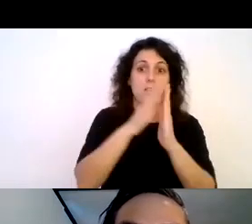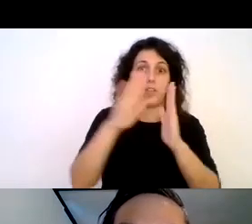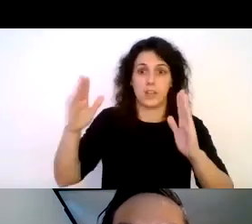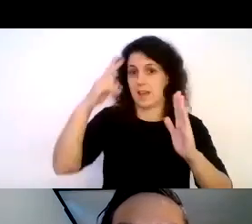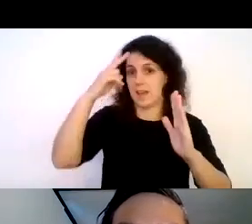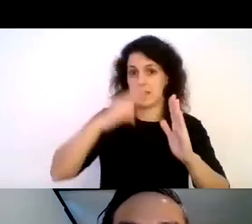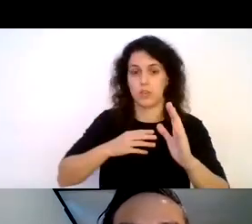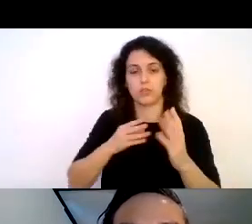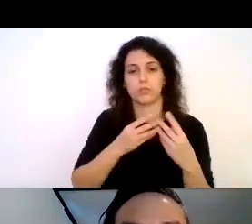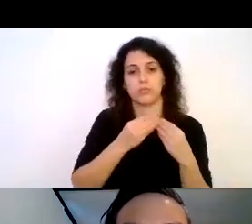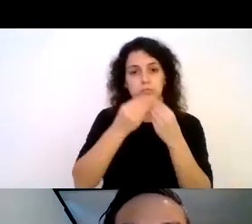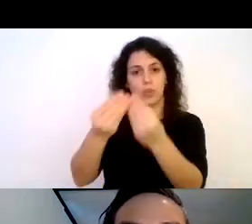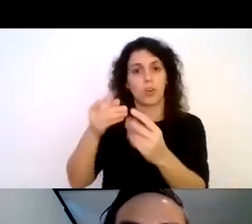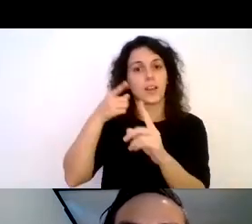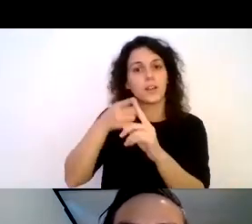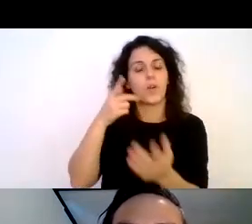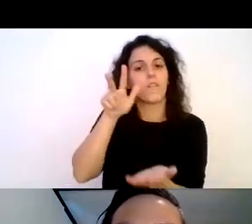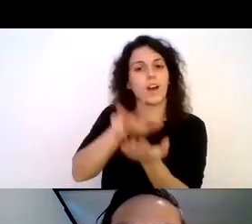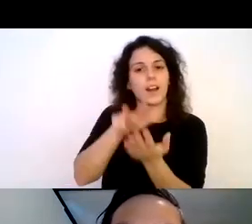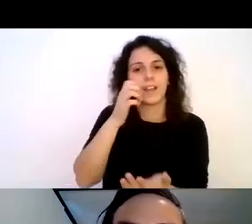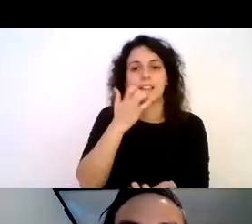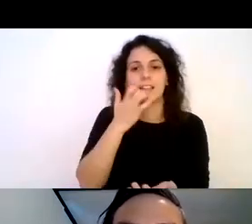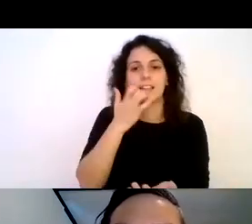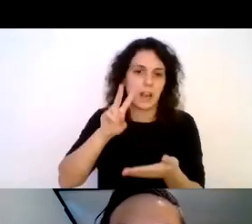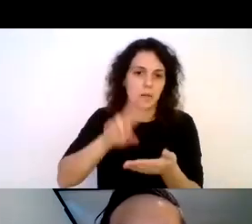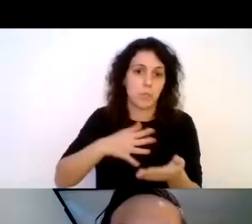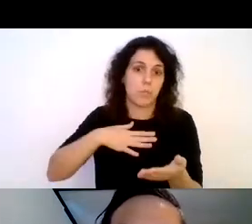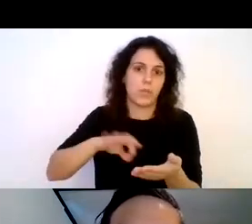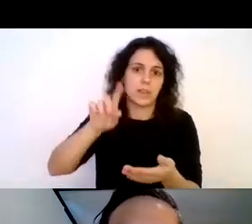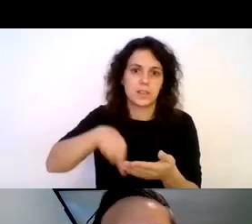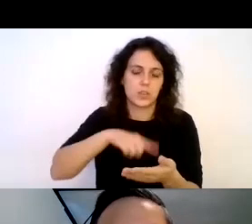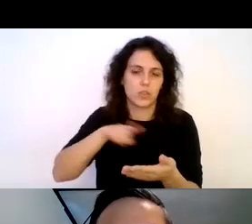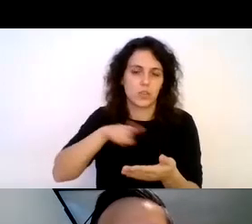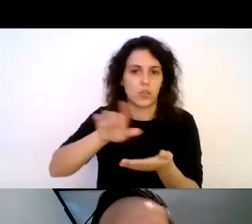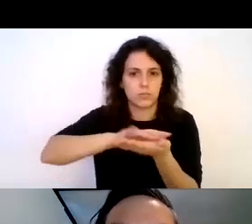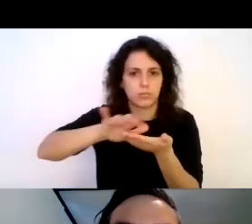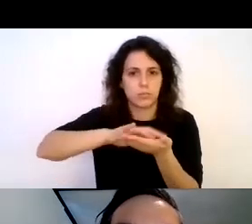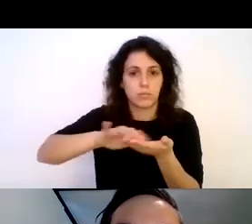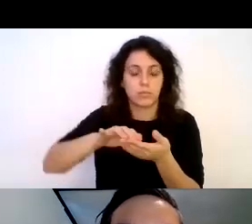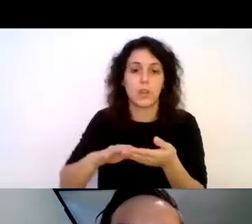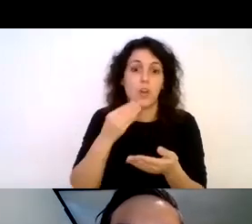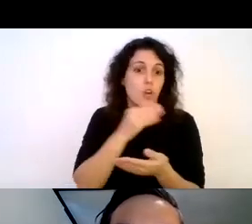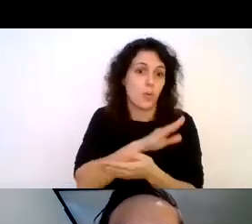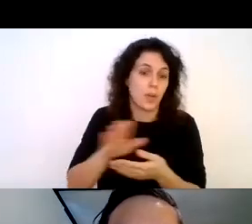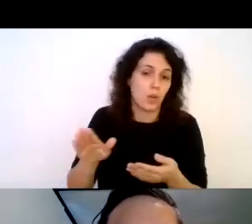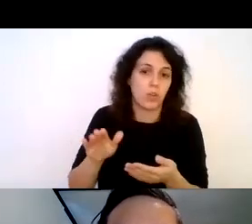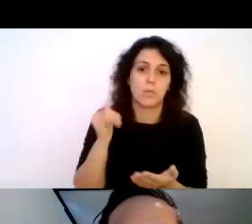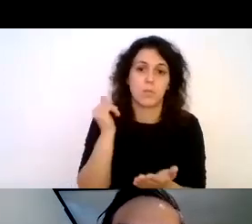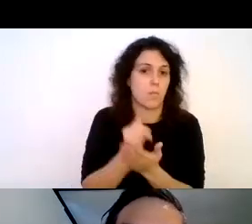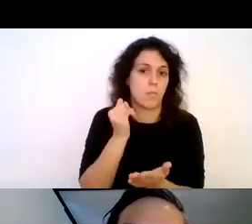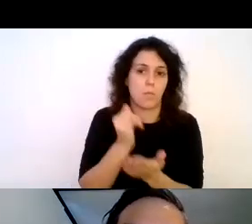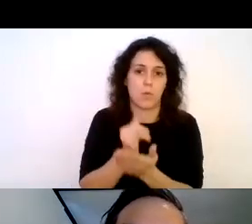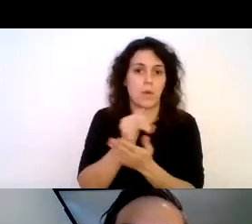para validar y saber si era posible leerlo porque lo mejor para saber si sirve o no sirve es que lo evalúe quién lo va a ocupar.